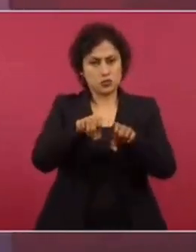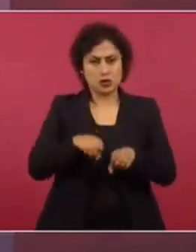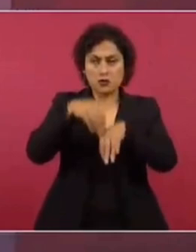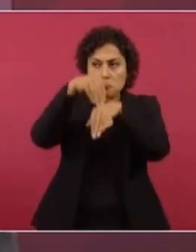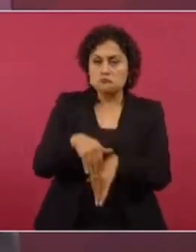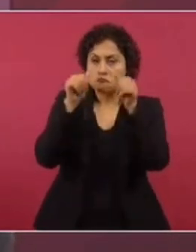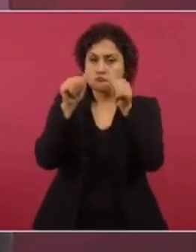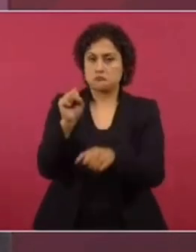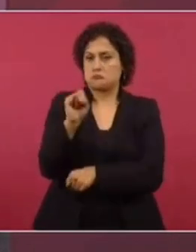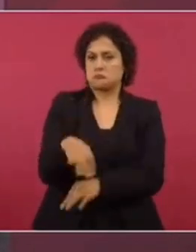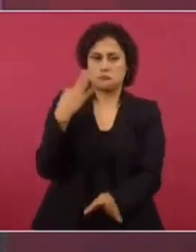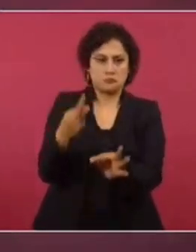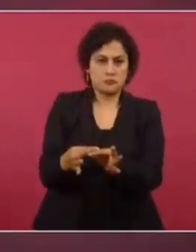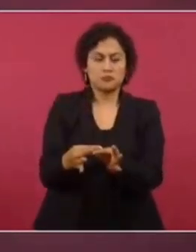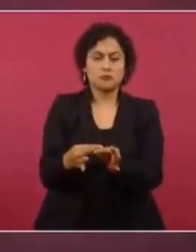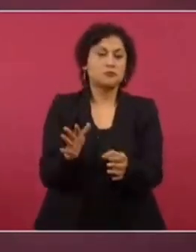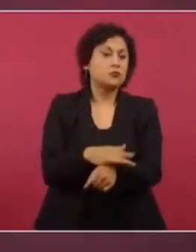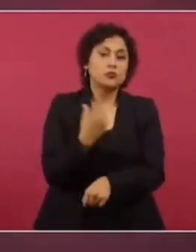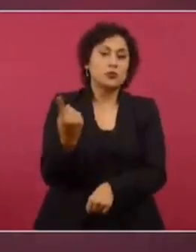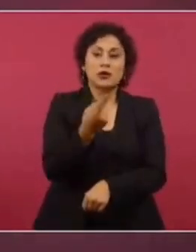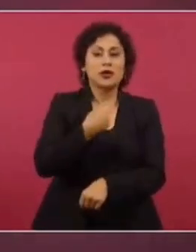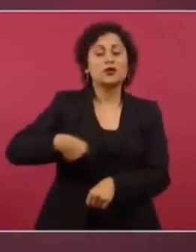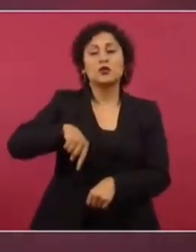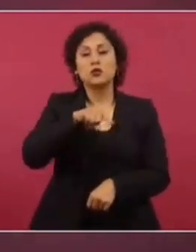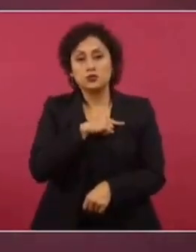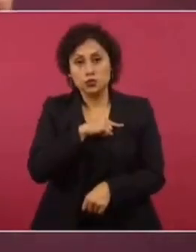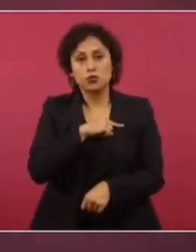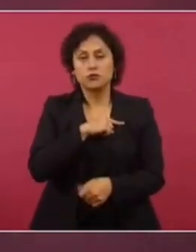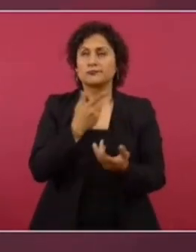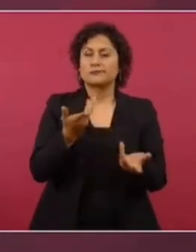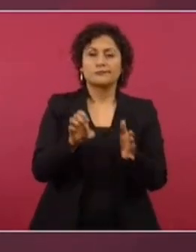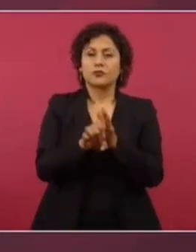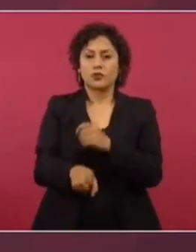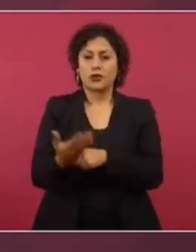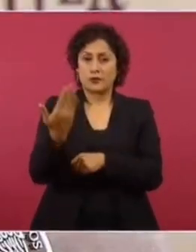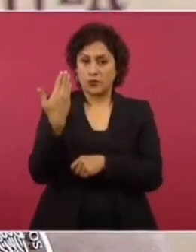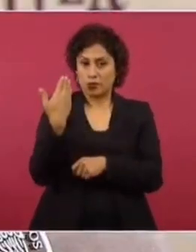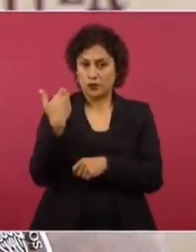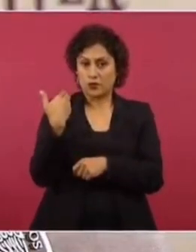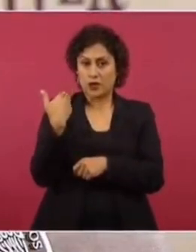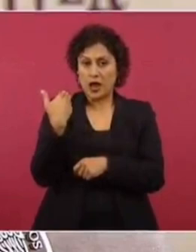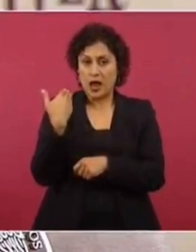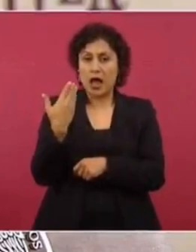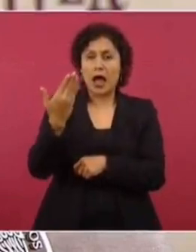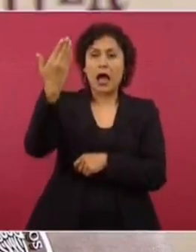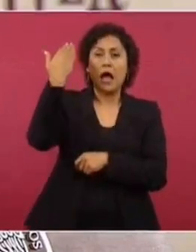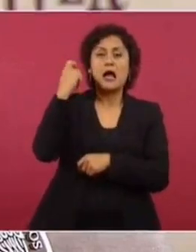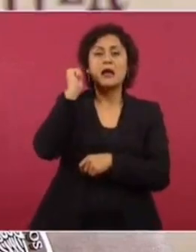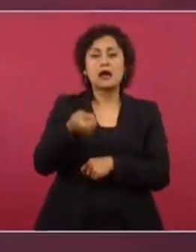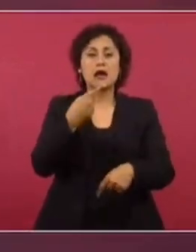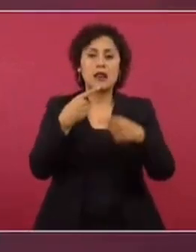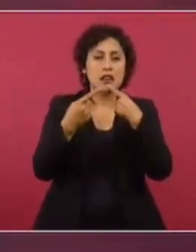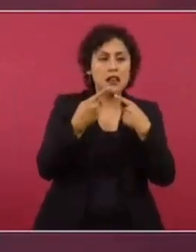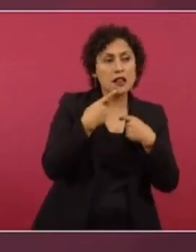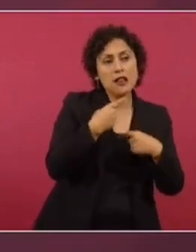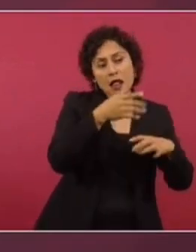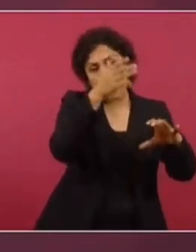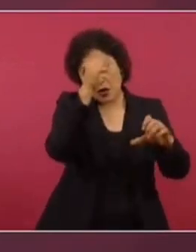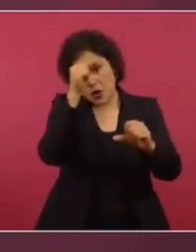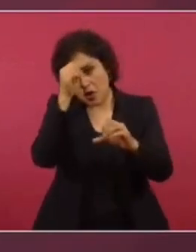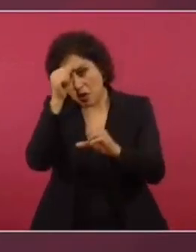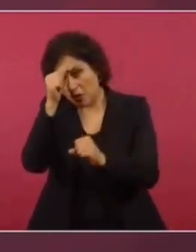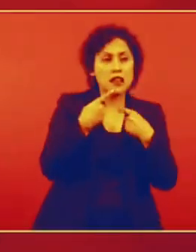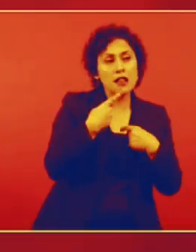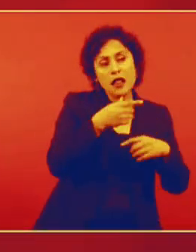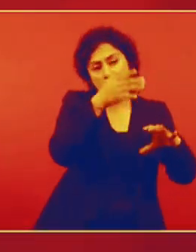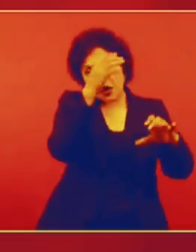la atendemos puntualmente en que nosotros no íbamos, como se hizo en el pasado, a llegar a ningún acuerdo ni a prestarnos a ningún lenguaje,